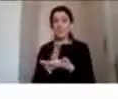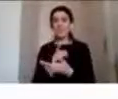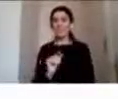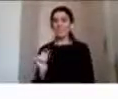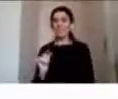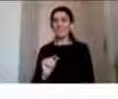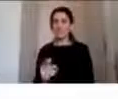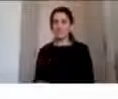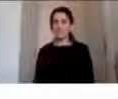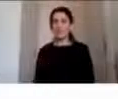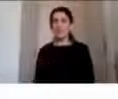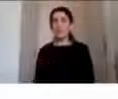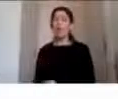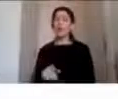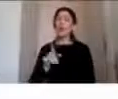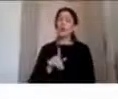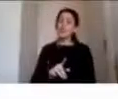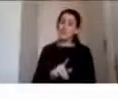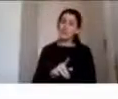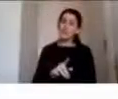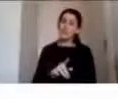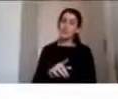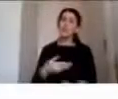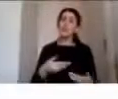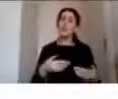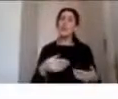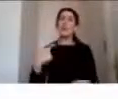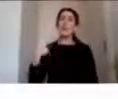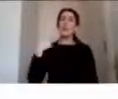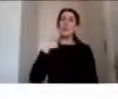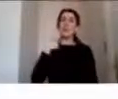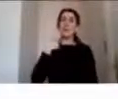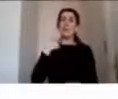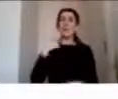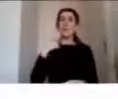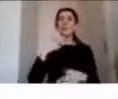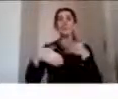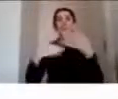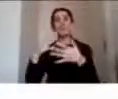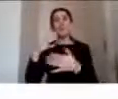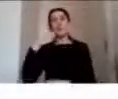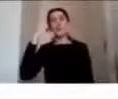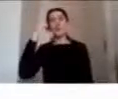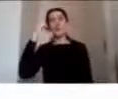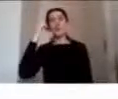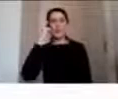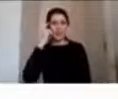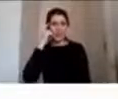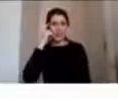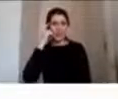en el funcionamiento cognitivo en el logro académico y de vuelta a lo conductual y emocional